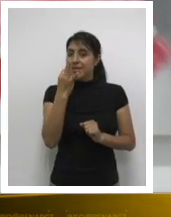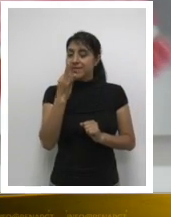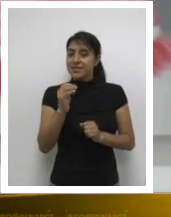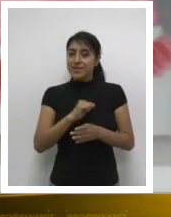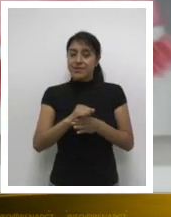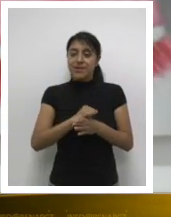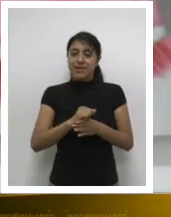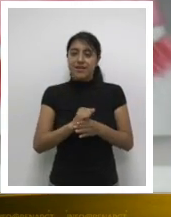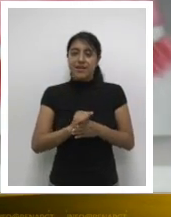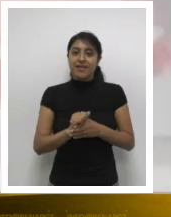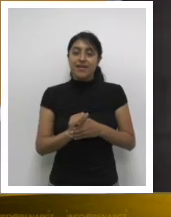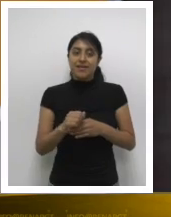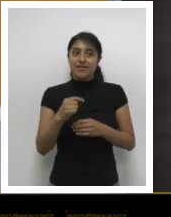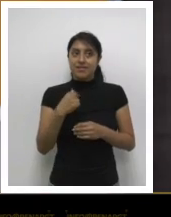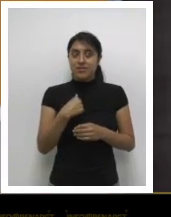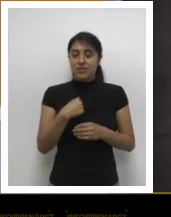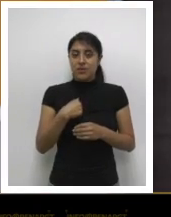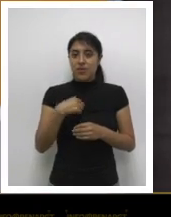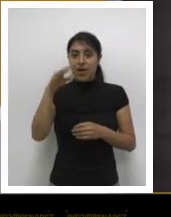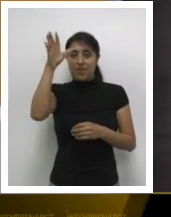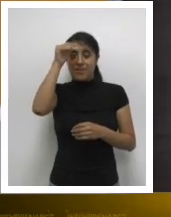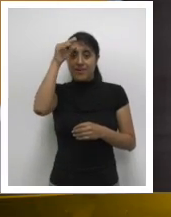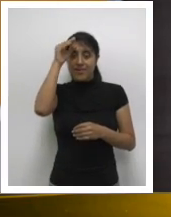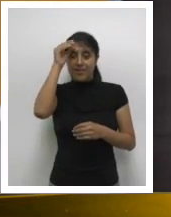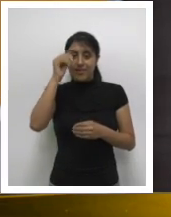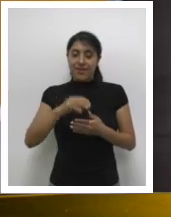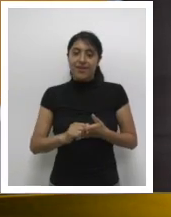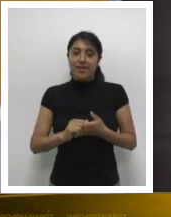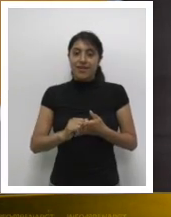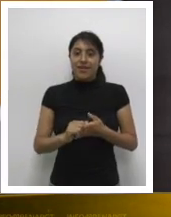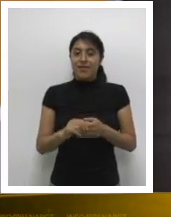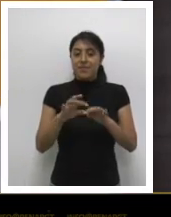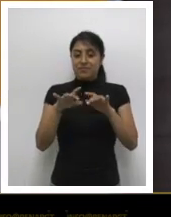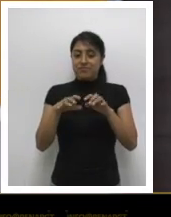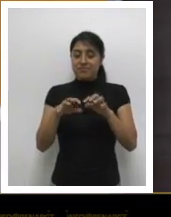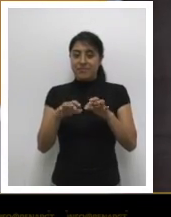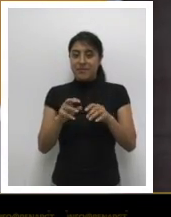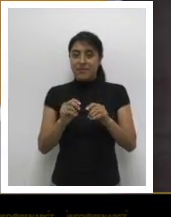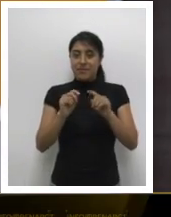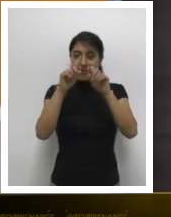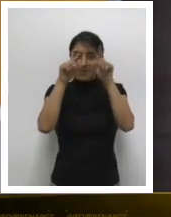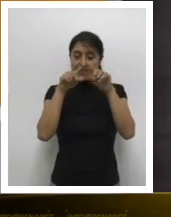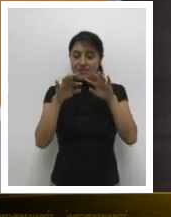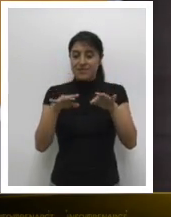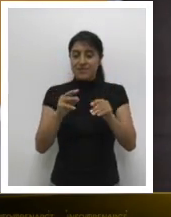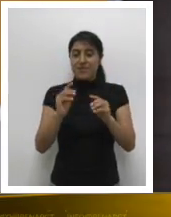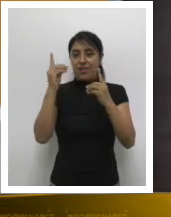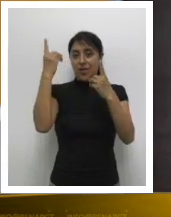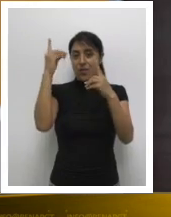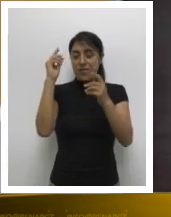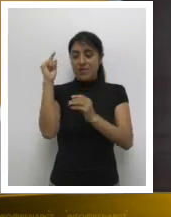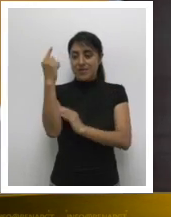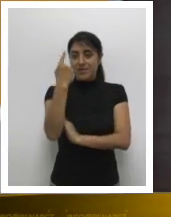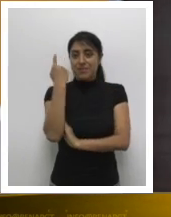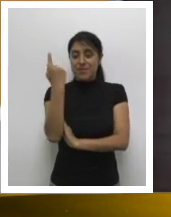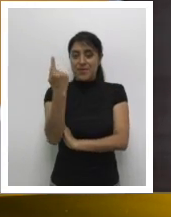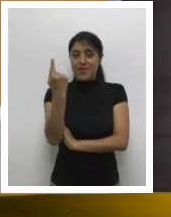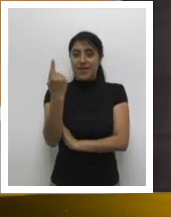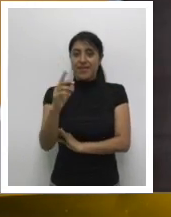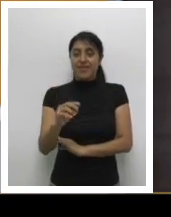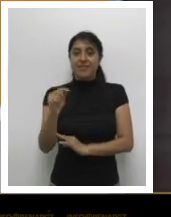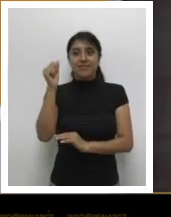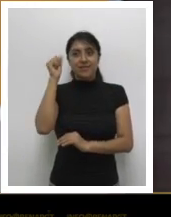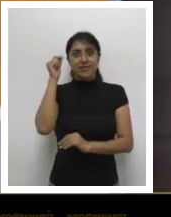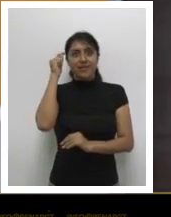documentos de los licenciados. Pero me topé con la realidad de que me pusieron a ver documentos un poco más